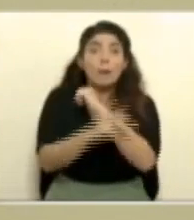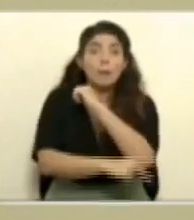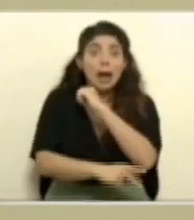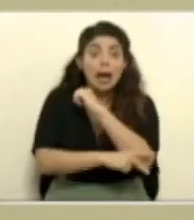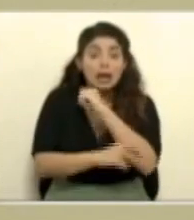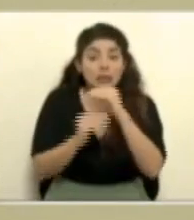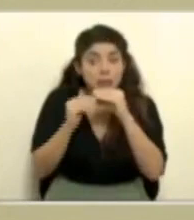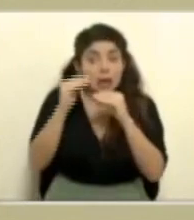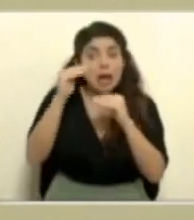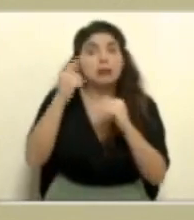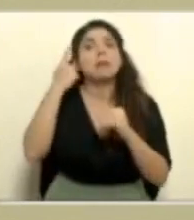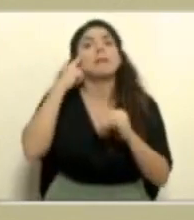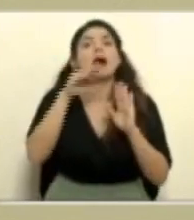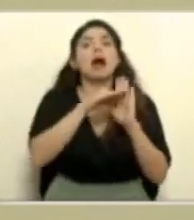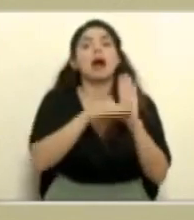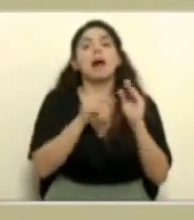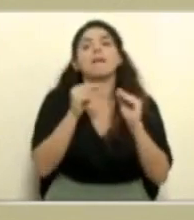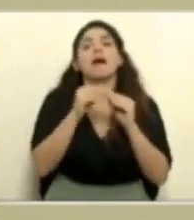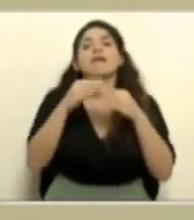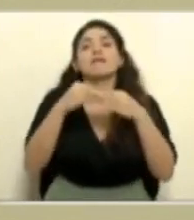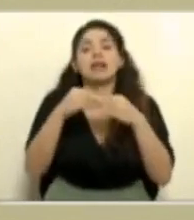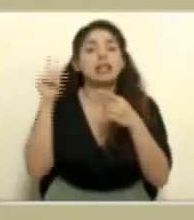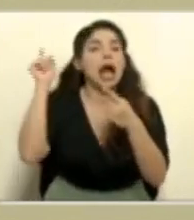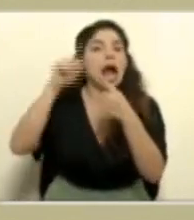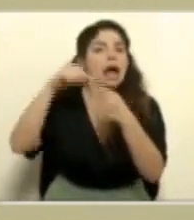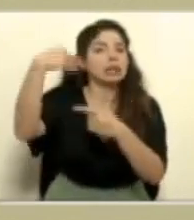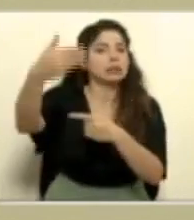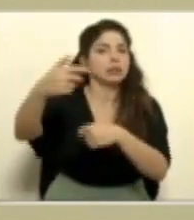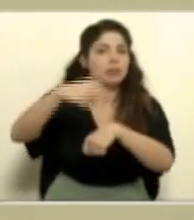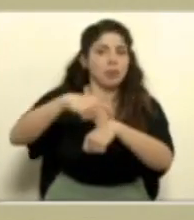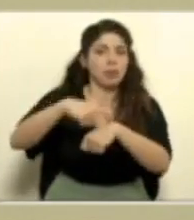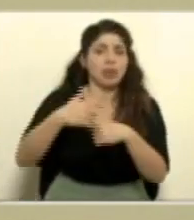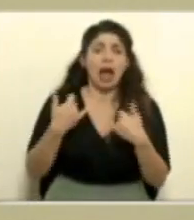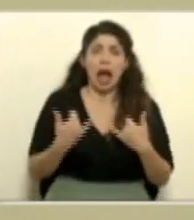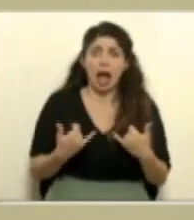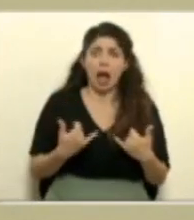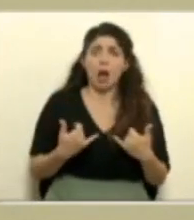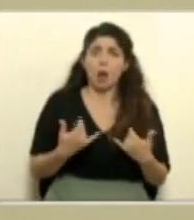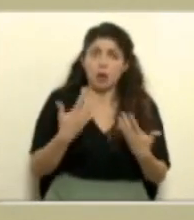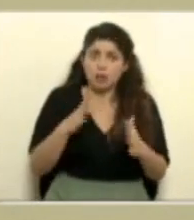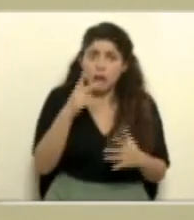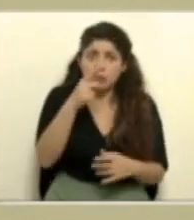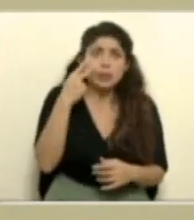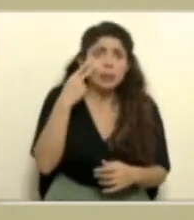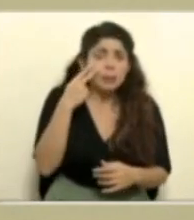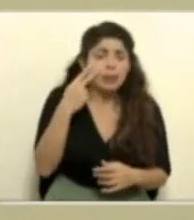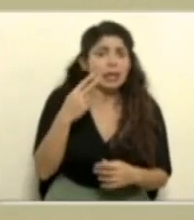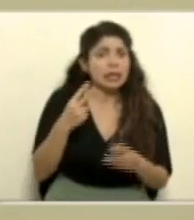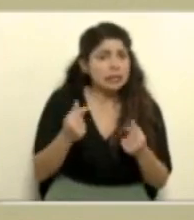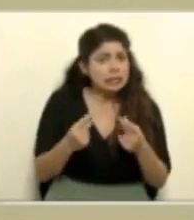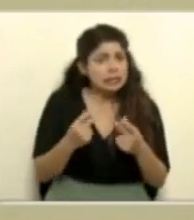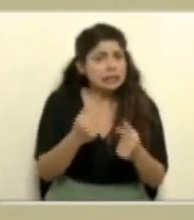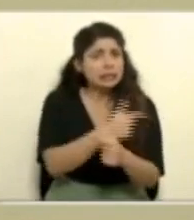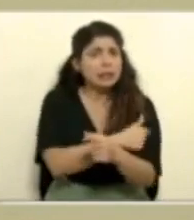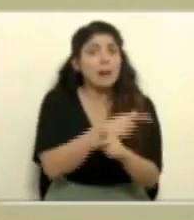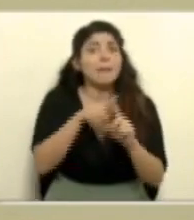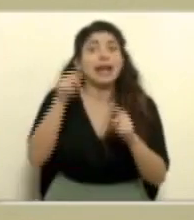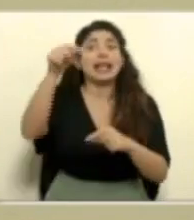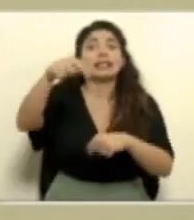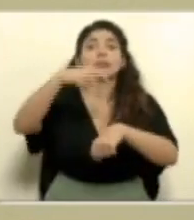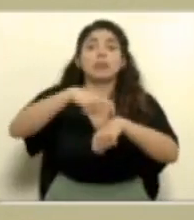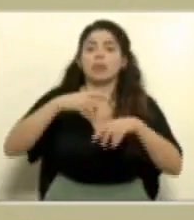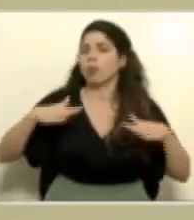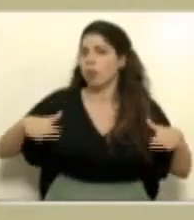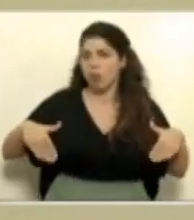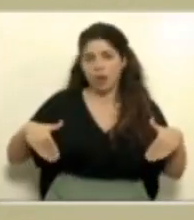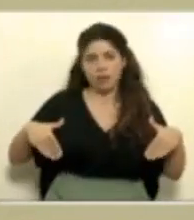ir pensando en relajar medidas. Todavía no estamos, estamos acelerando bastante, ustedes ya lo han percibido, pero no hemos llegado a ese punto. Así que